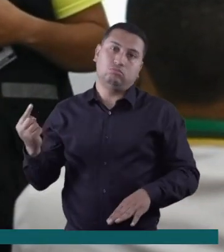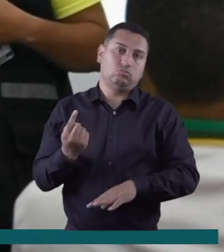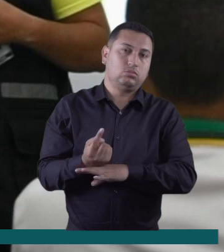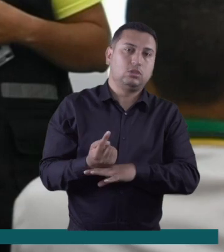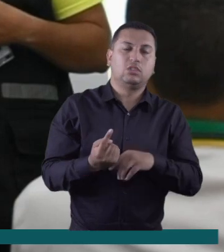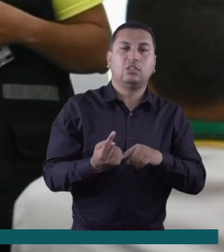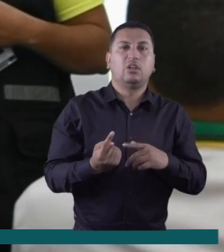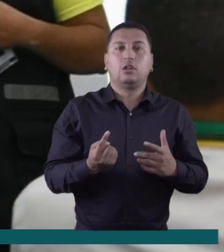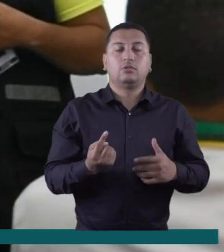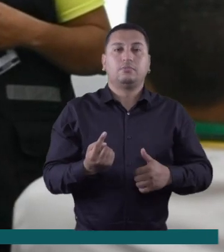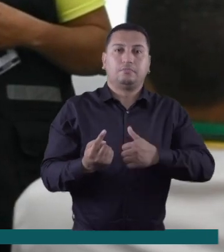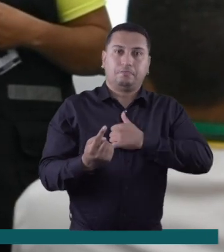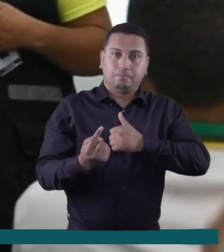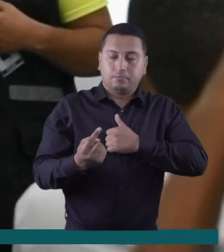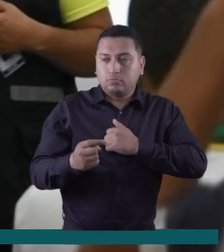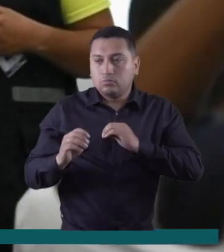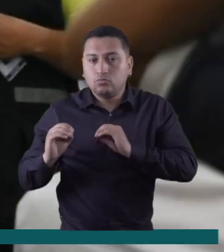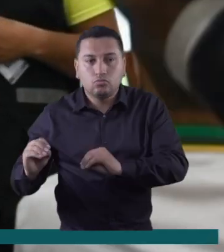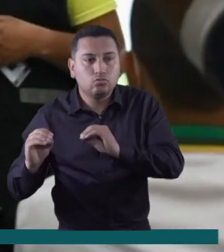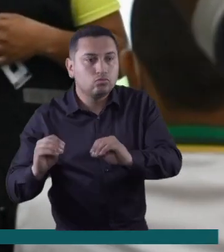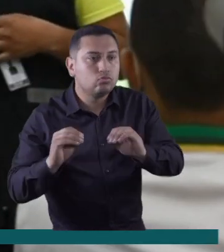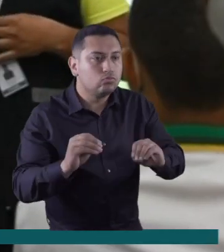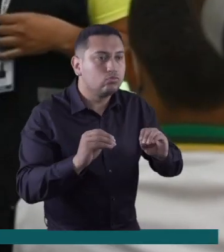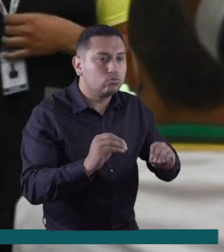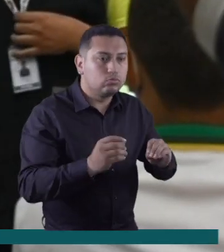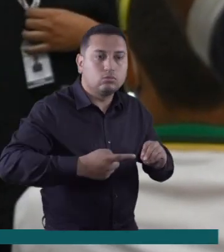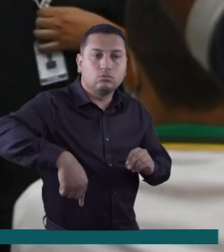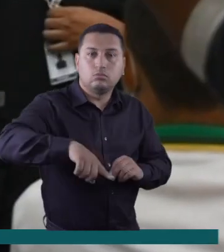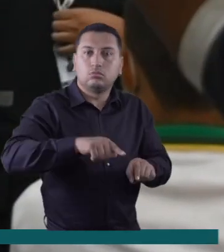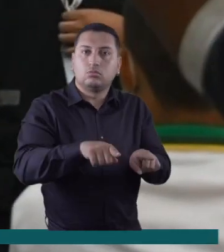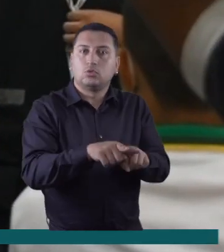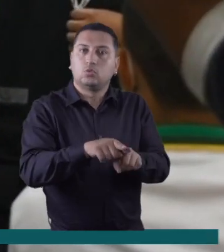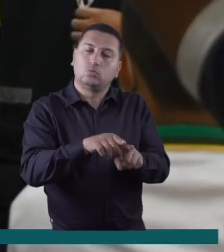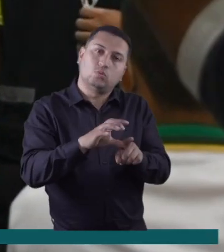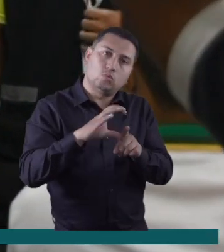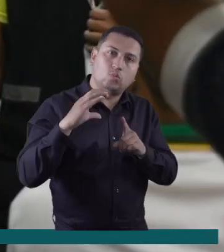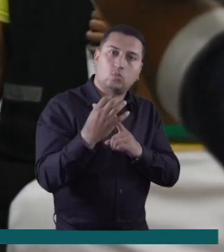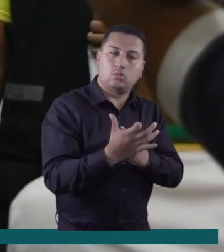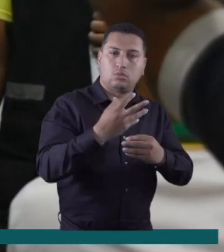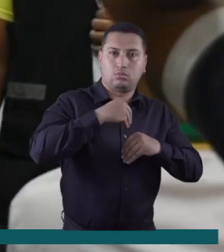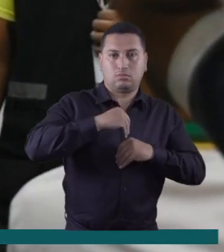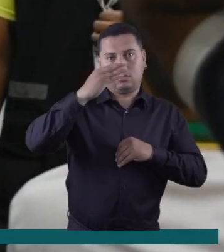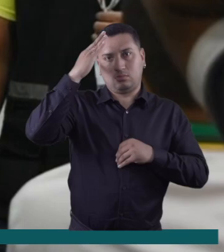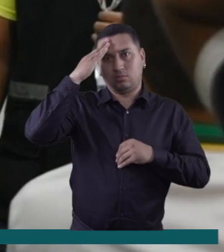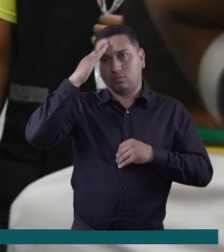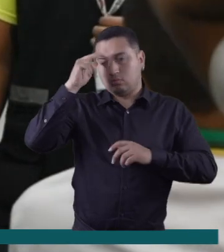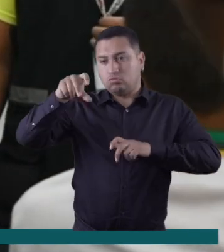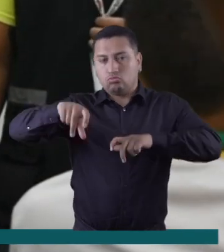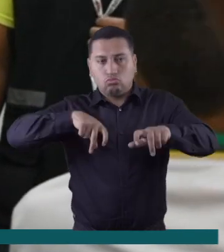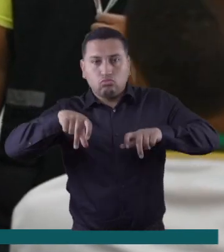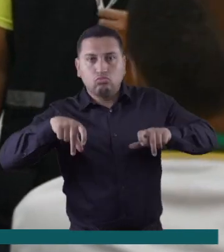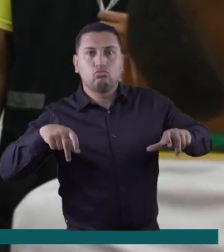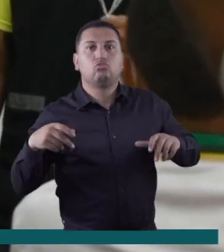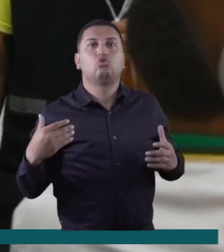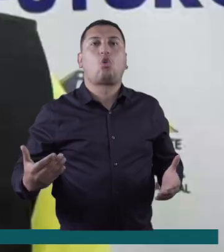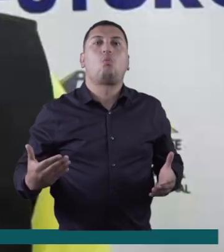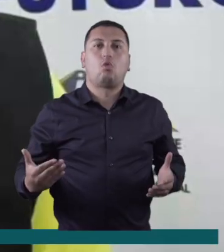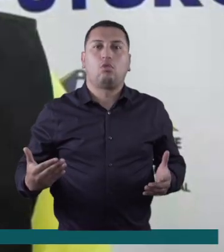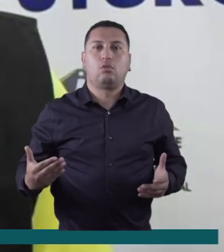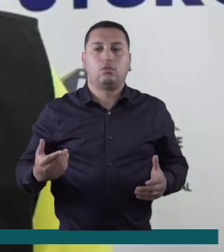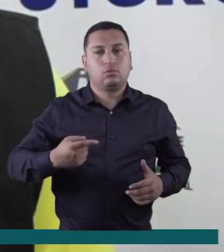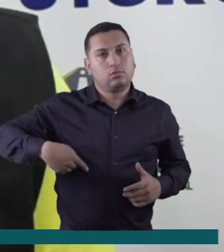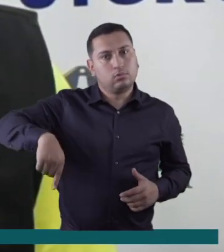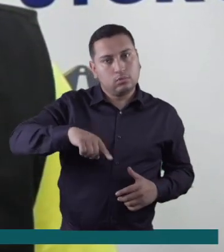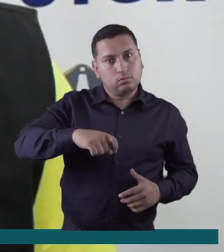los que generen un poco esa cultura en el mismo colegio y a las afueras del mismo, que sean ellos los